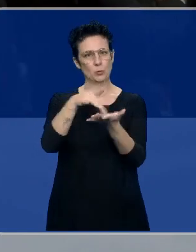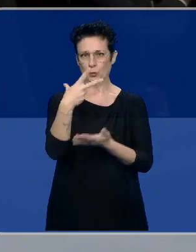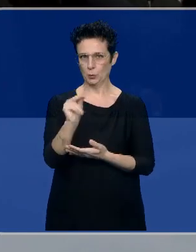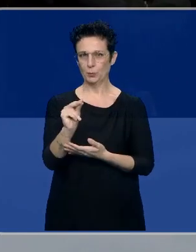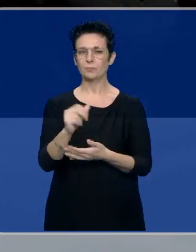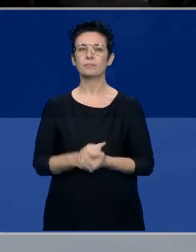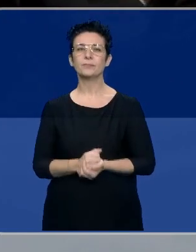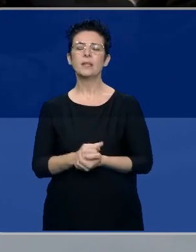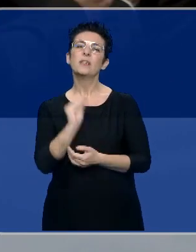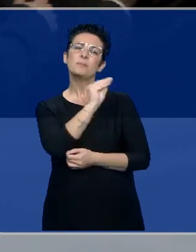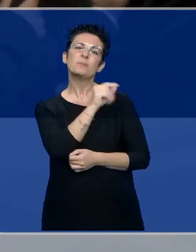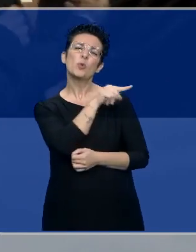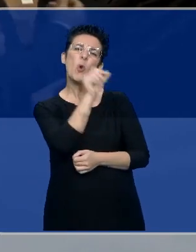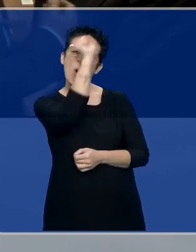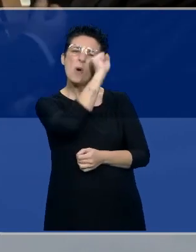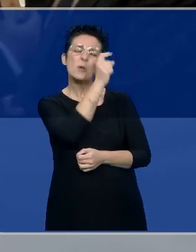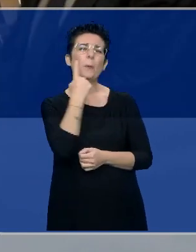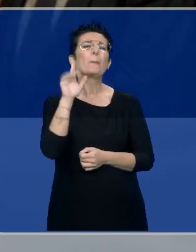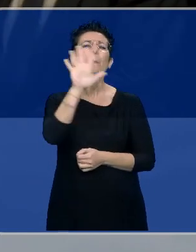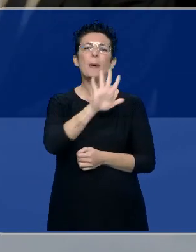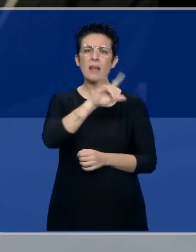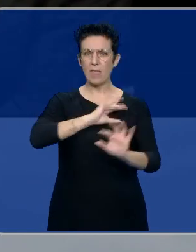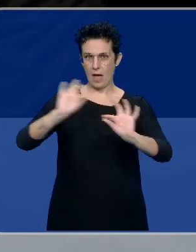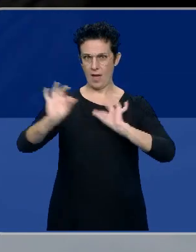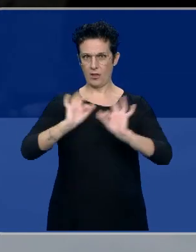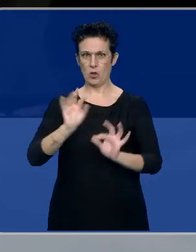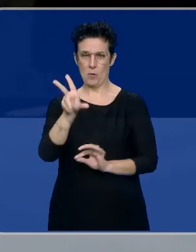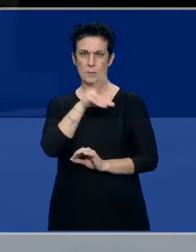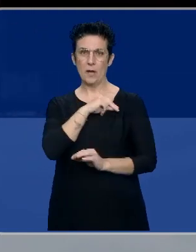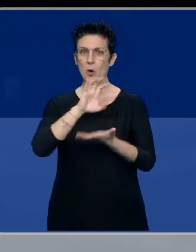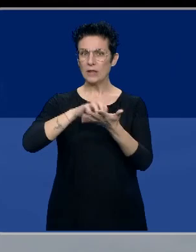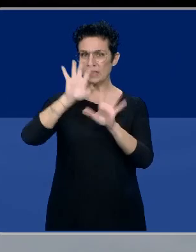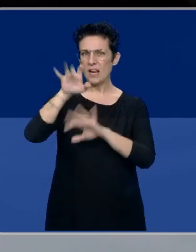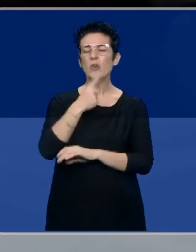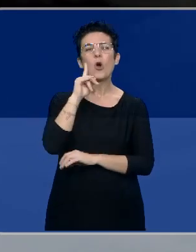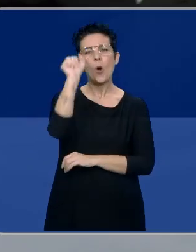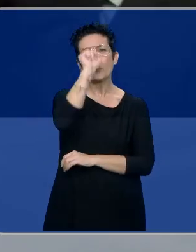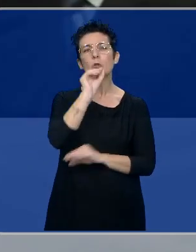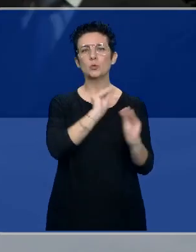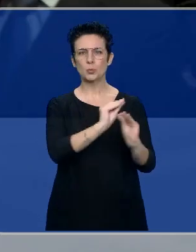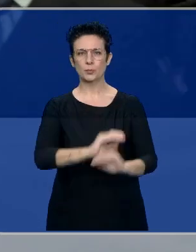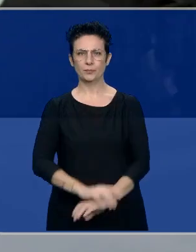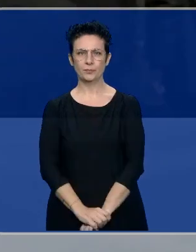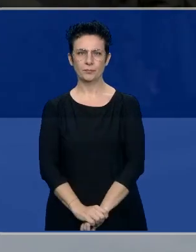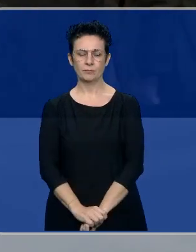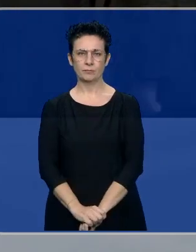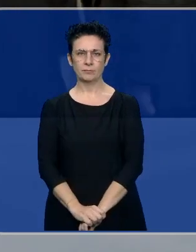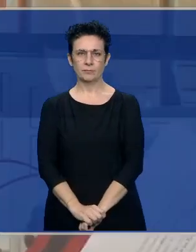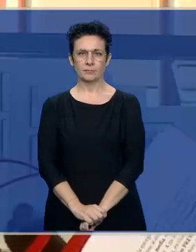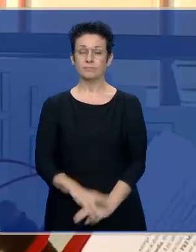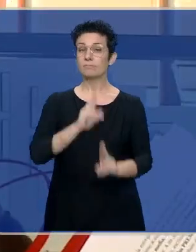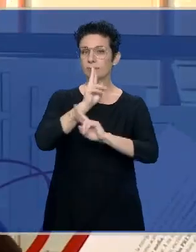parecen estas ausencias hoy a este acto institucional, a estos premios Castilla y León? Yo creo que son